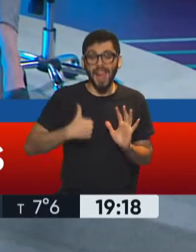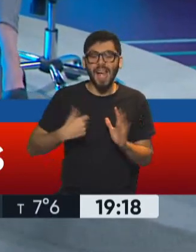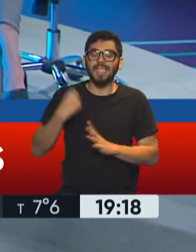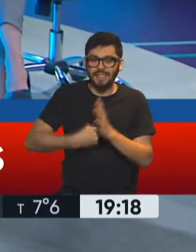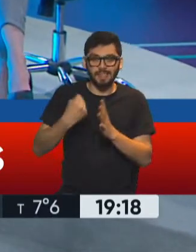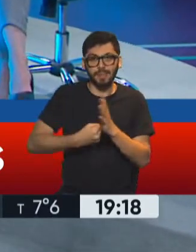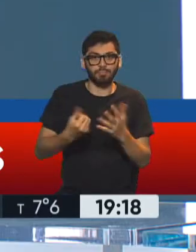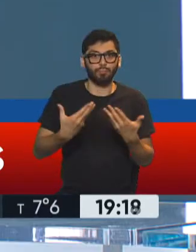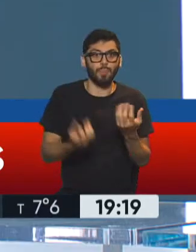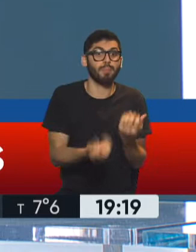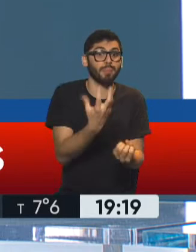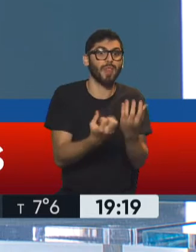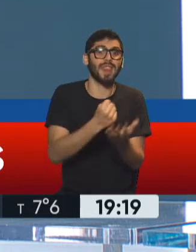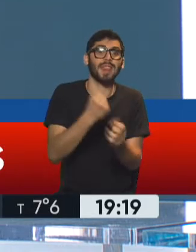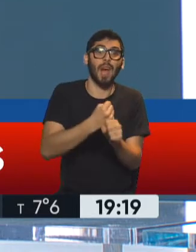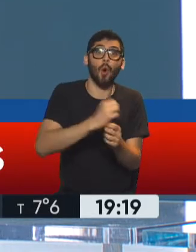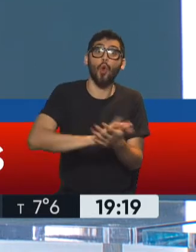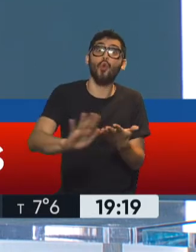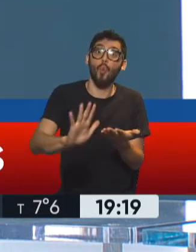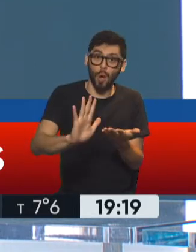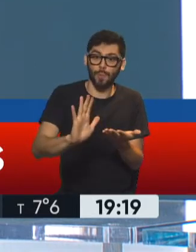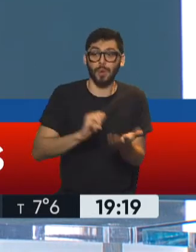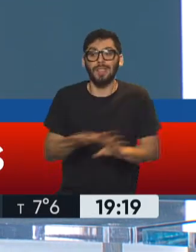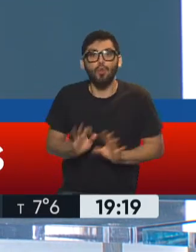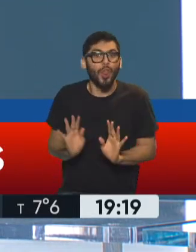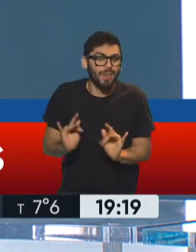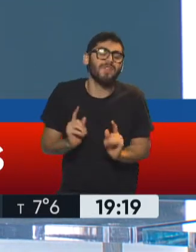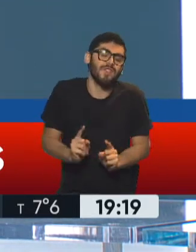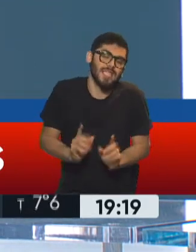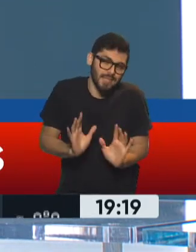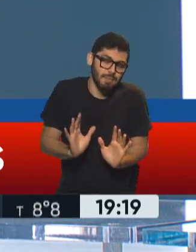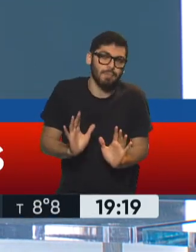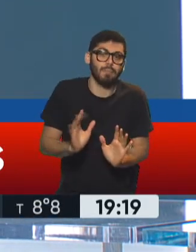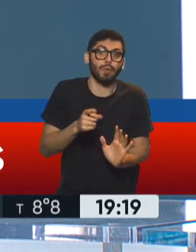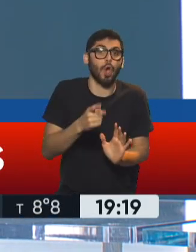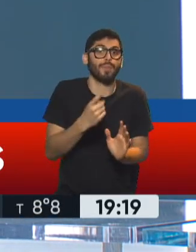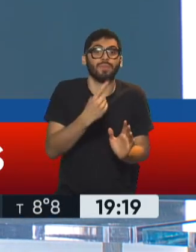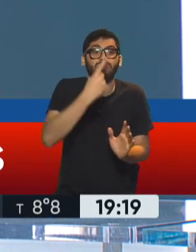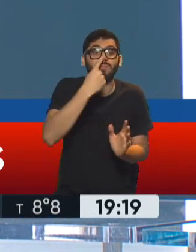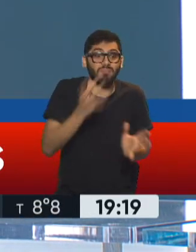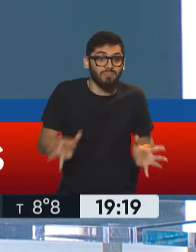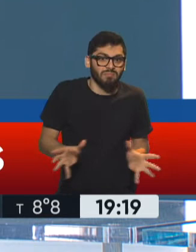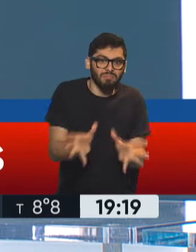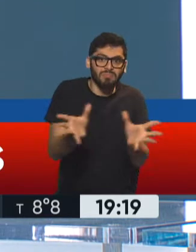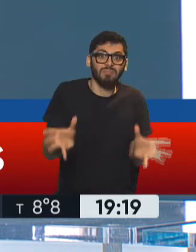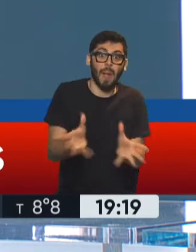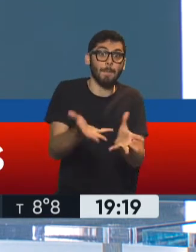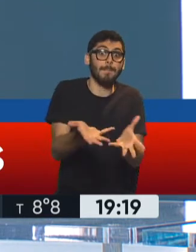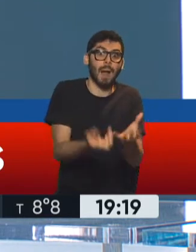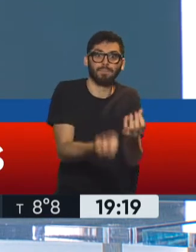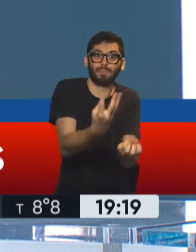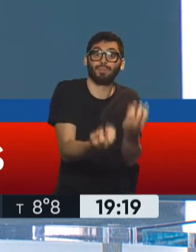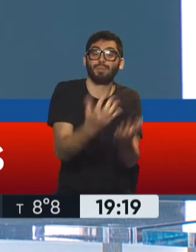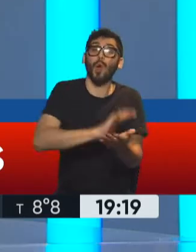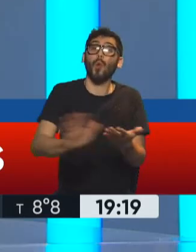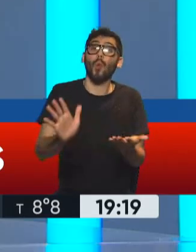en esta situación todavía que es difícil y todos estos incentivos buscan promover esa generación de empleo en todo el